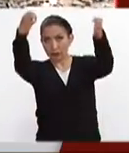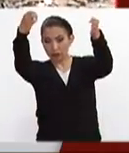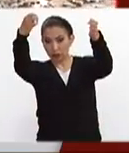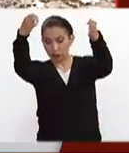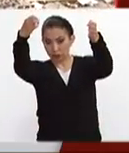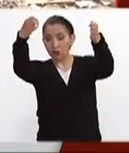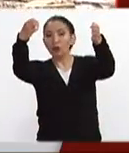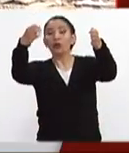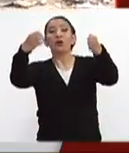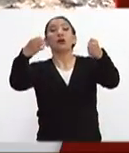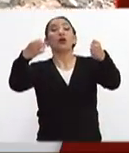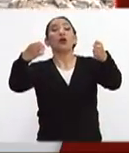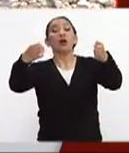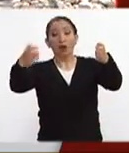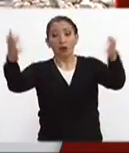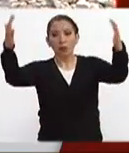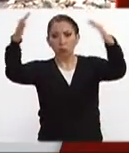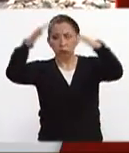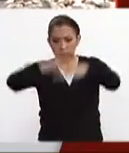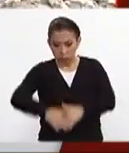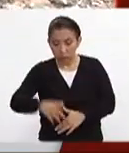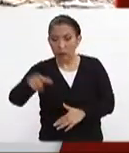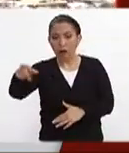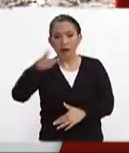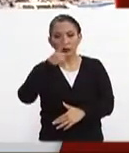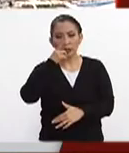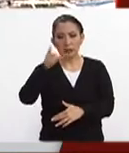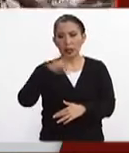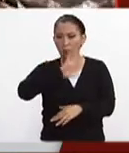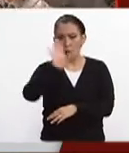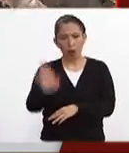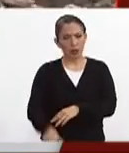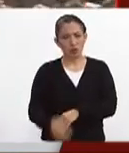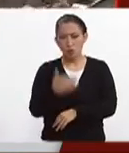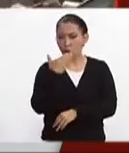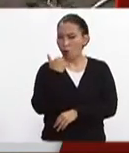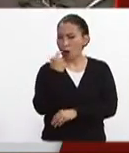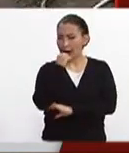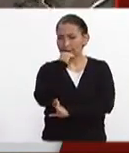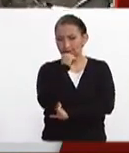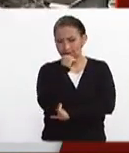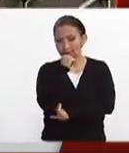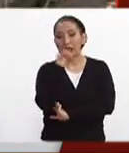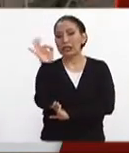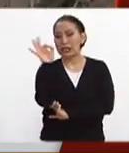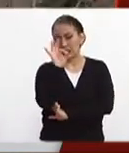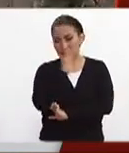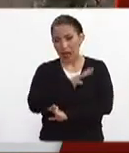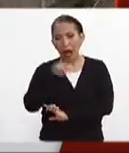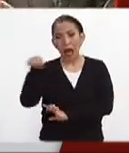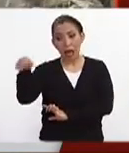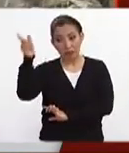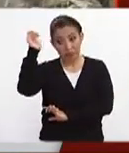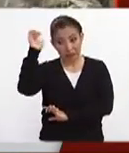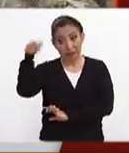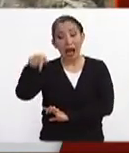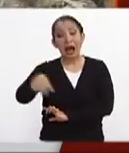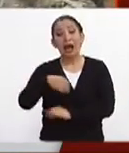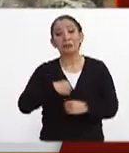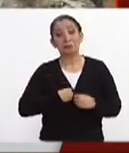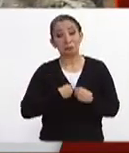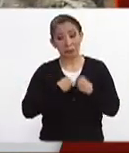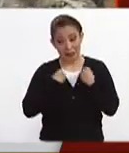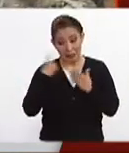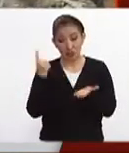edificio él descarta cualquier víctima mortal y dice que hay mucha esperanza de que exista